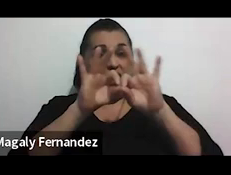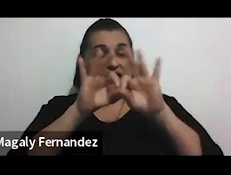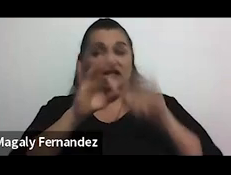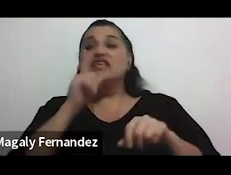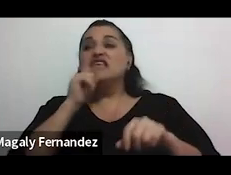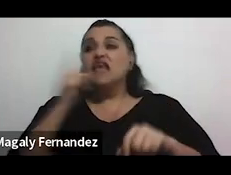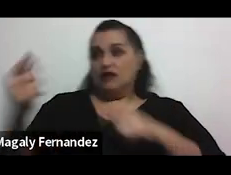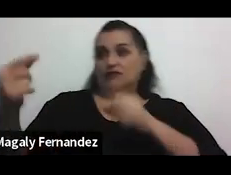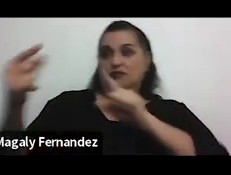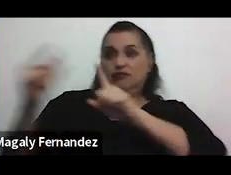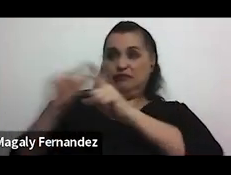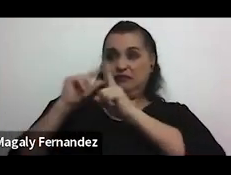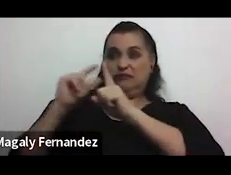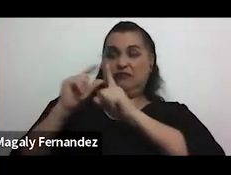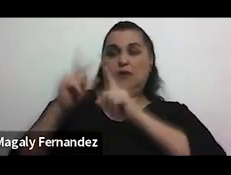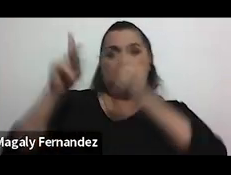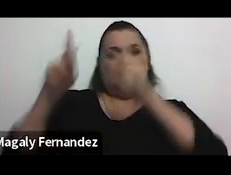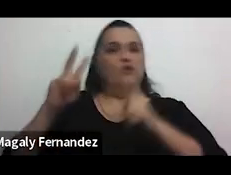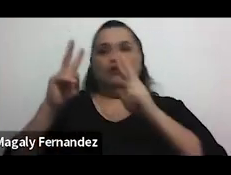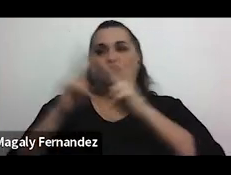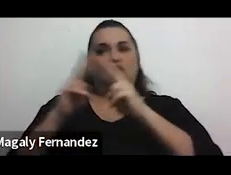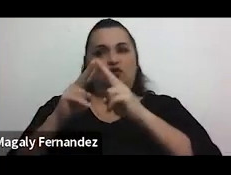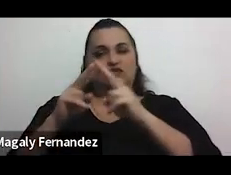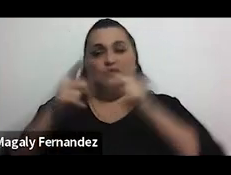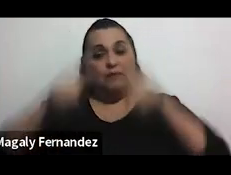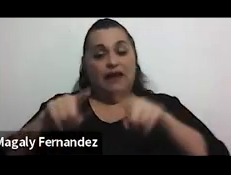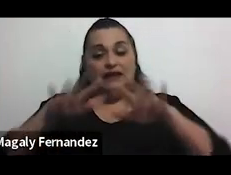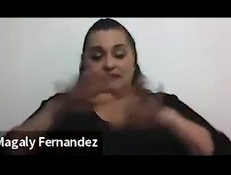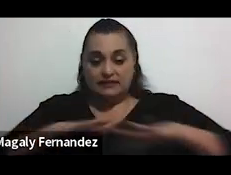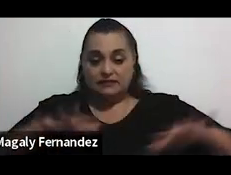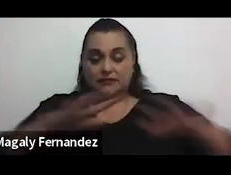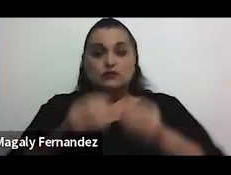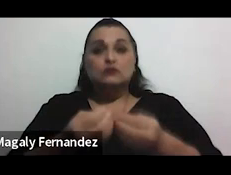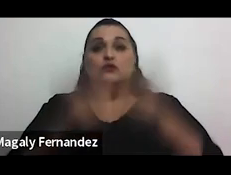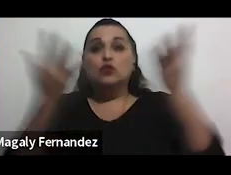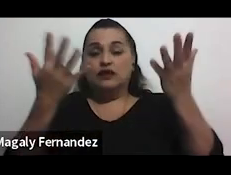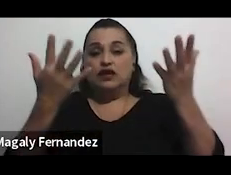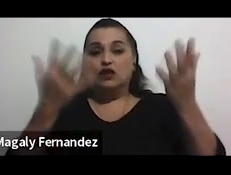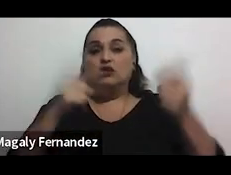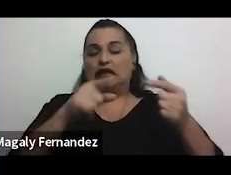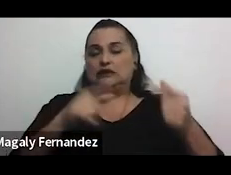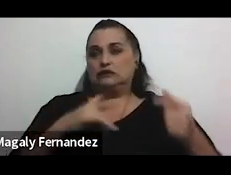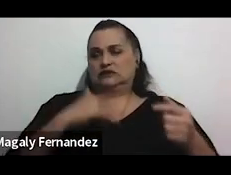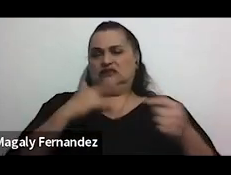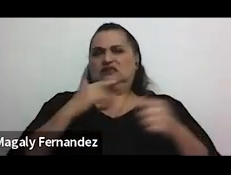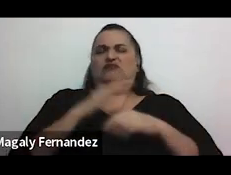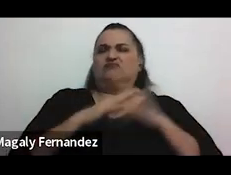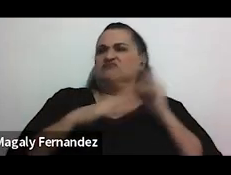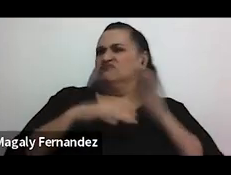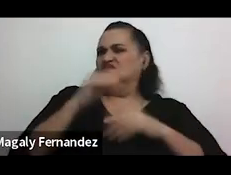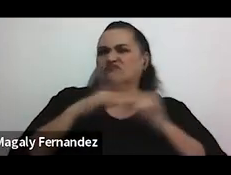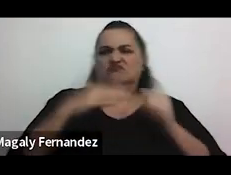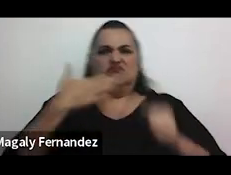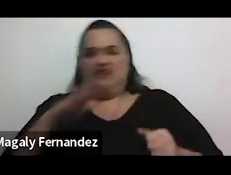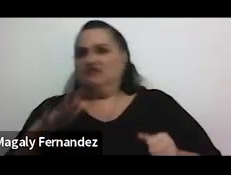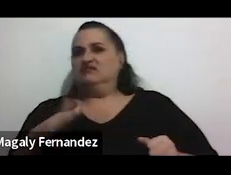desconocido. Ocurre en espacios públicos y tiene el potencial de provocar malestar en la persona que es